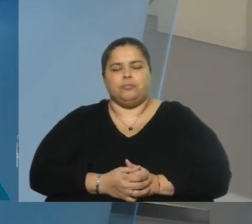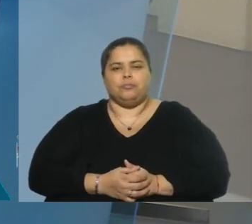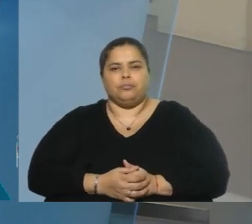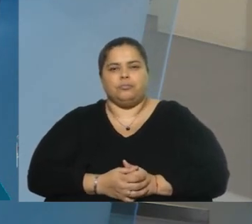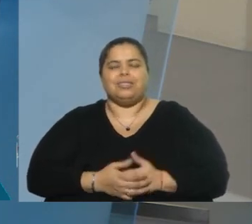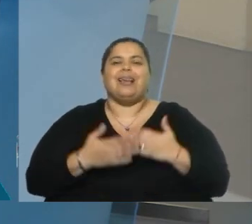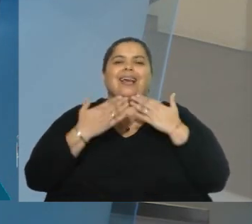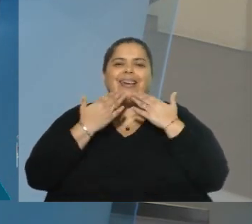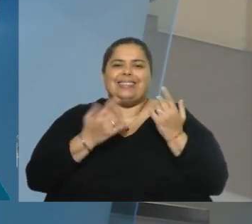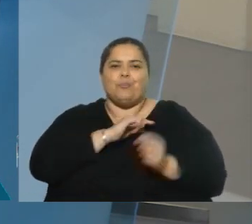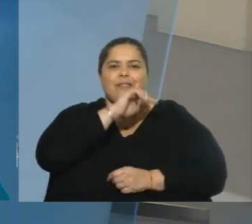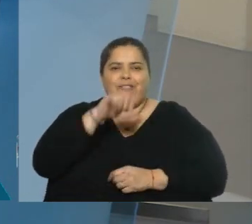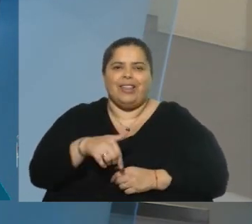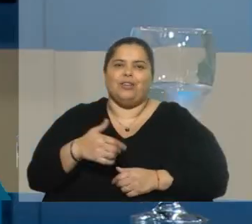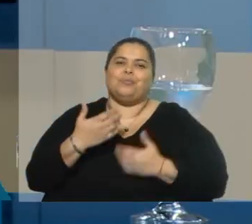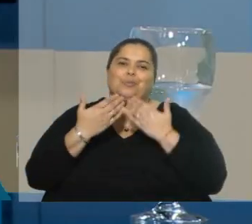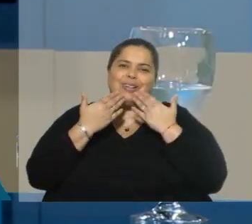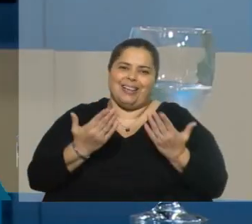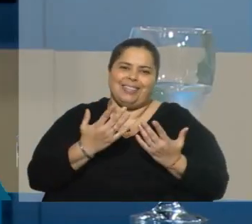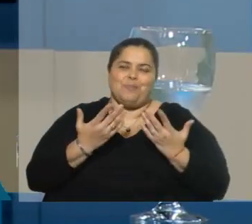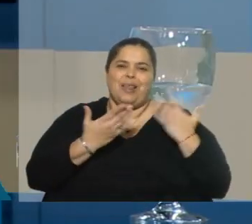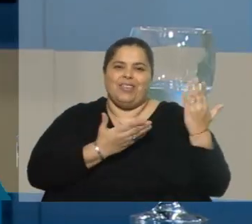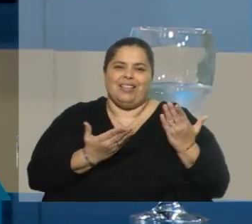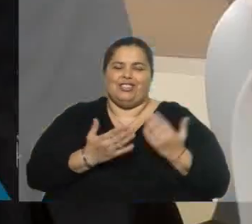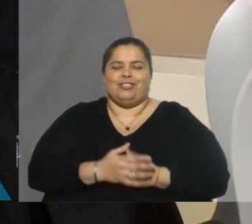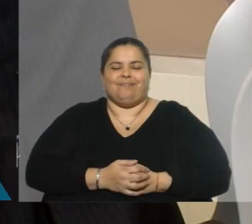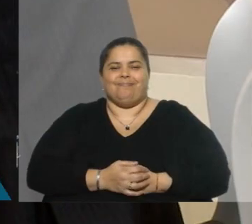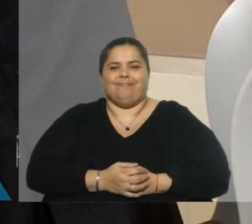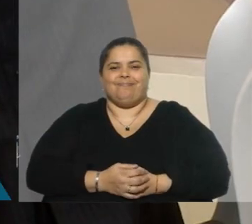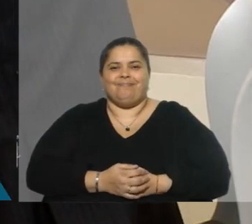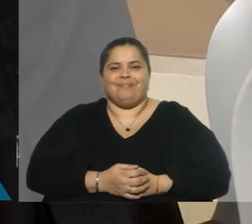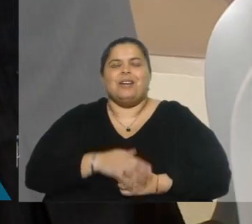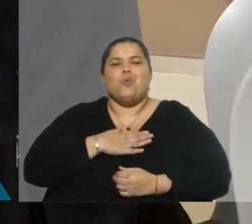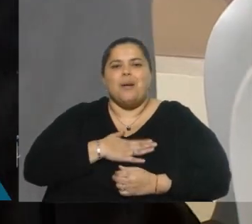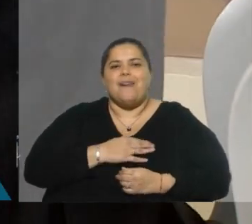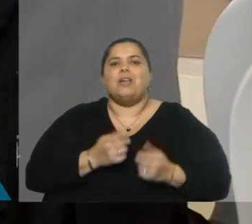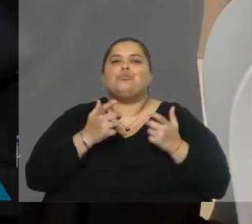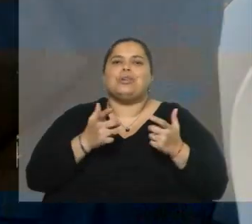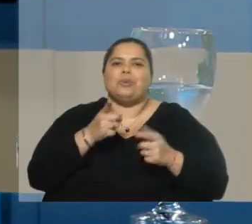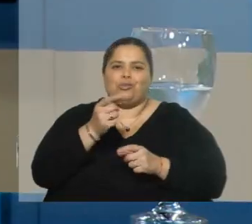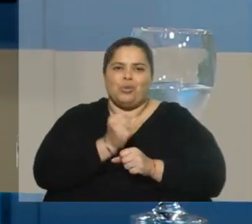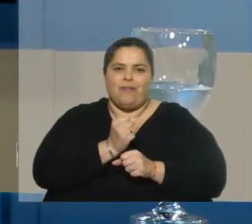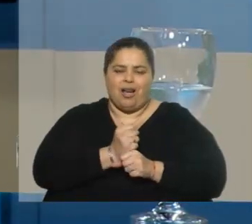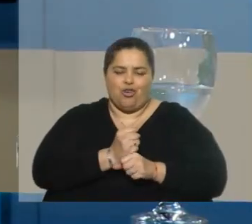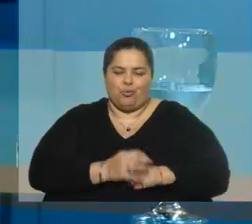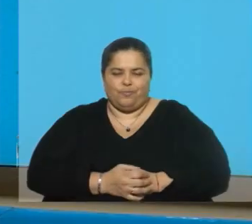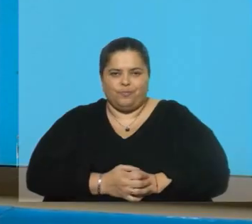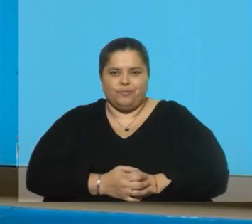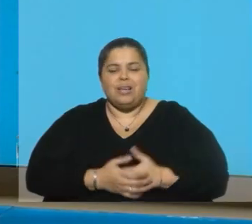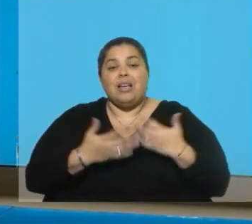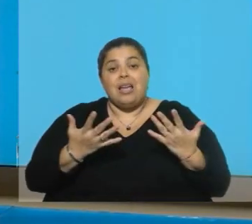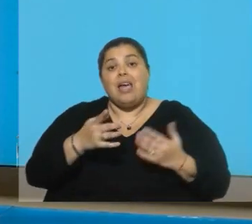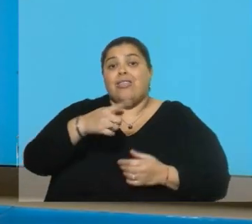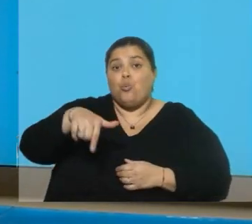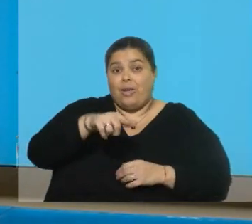Audala, gracias por haber venido. Gracias por invitarme, un placer. Ha sido más que amable y mucha suerte en su trabajo. Muchas gracias, Leonardo. Amigos, de